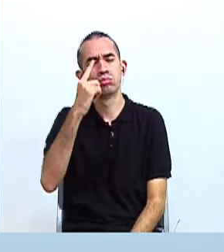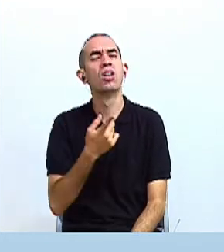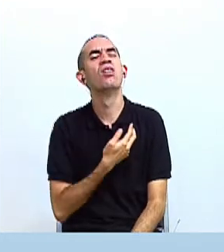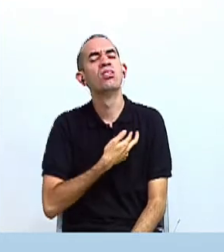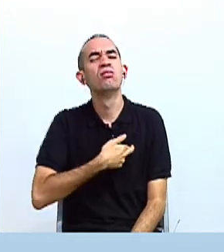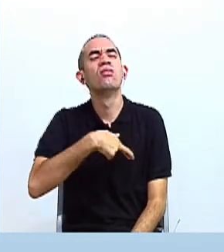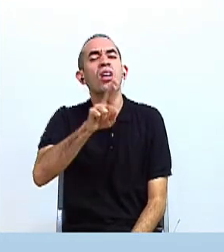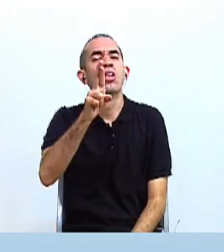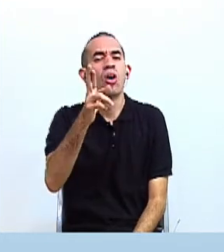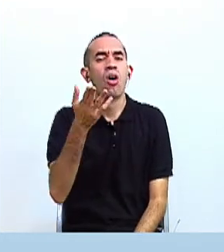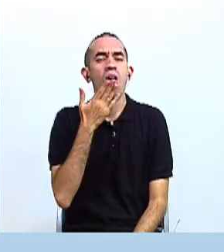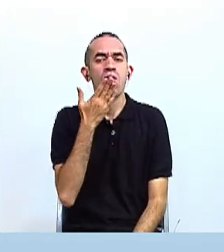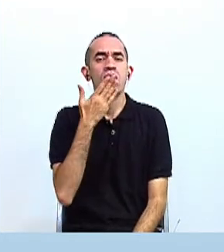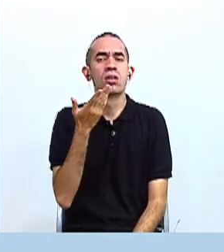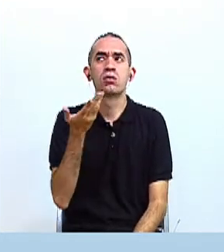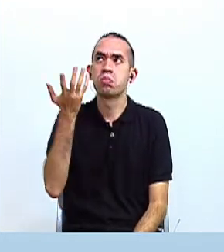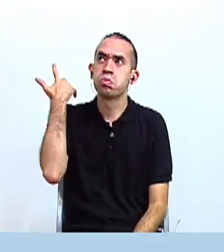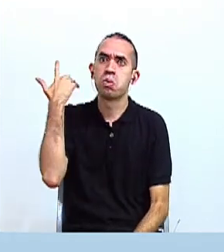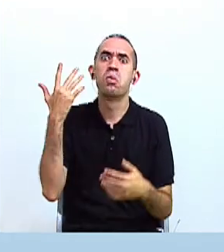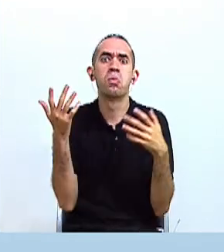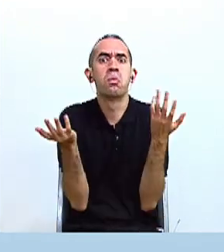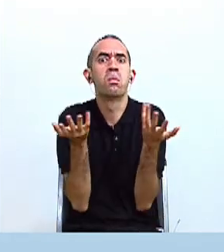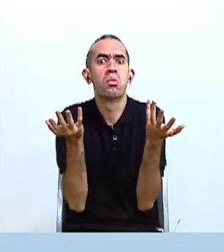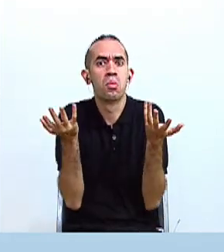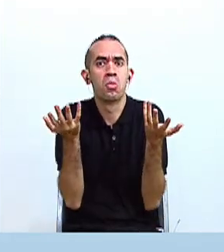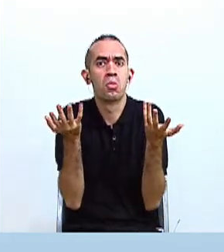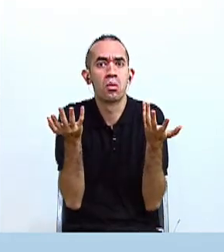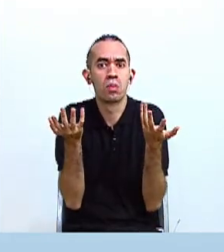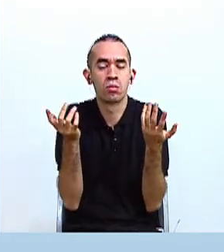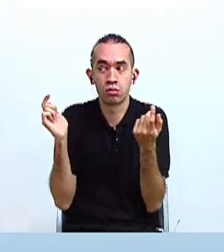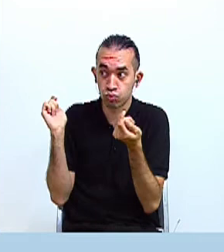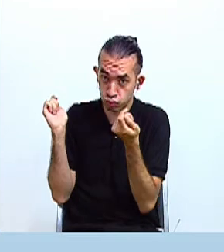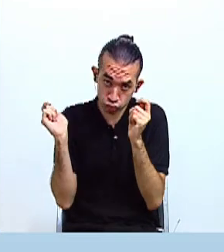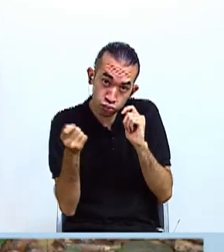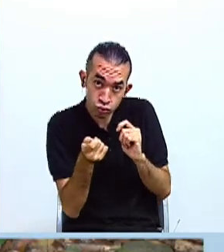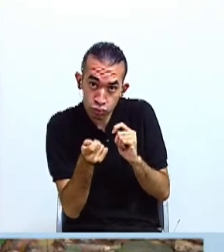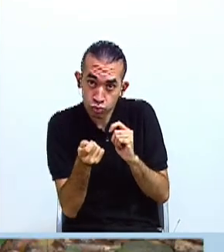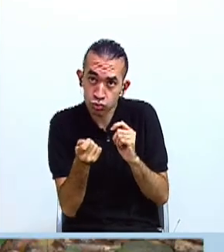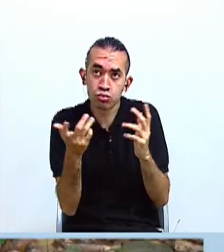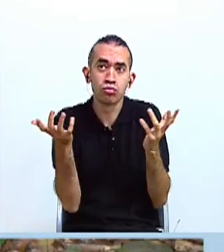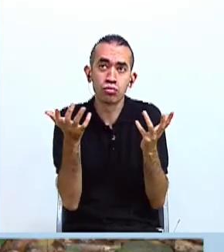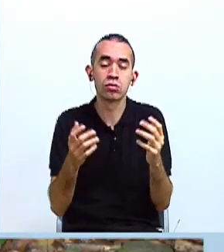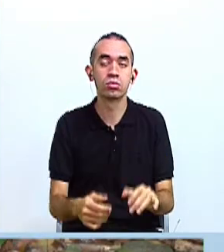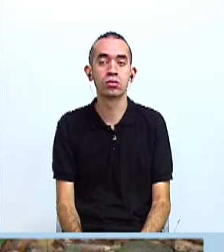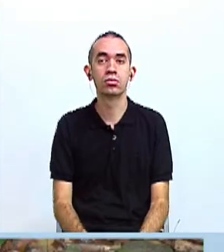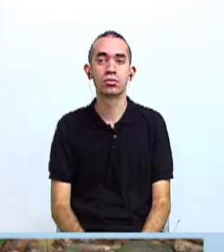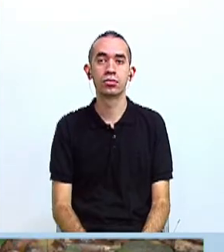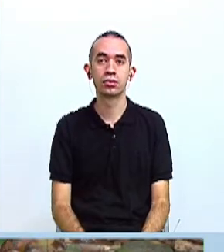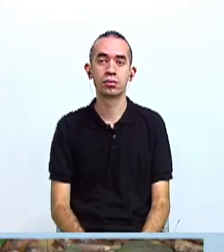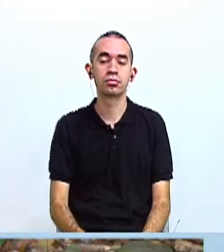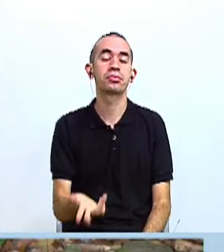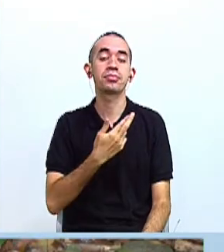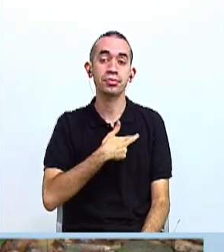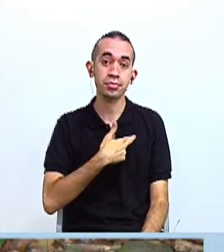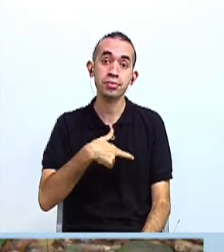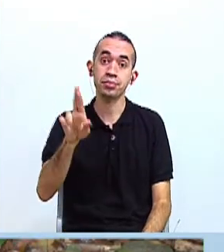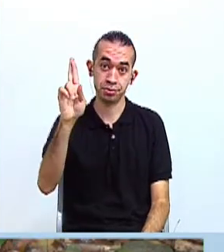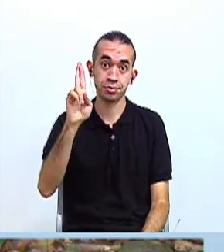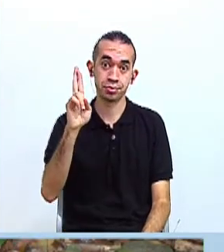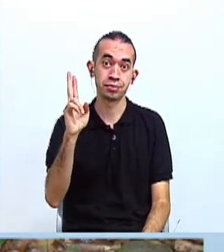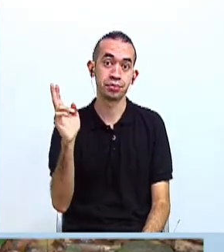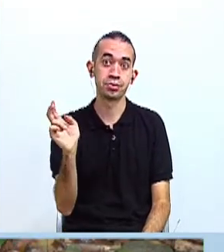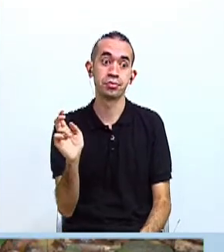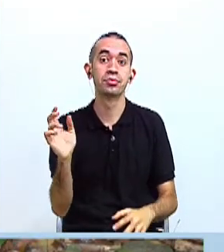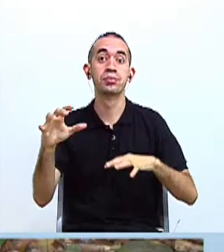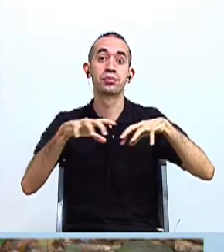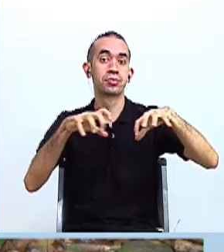aborígenes, cómo era la religión aborígena? ¿Cuánto ha cambiado en los últimos años? Pues la religión es una de